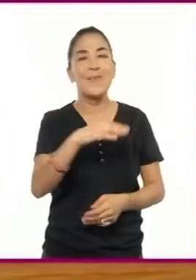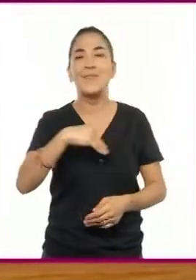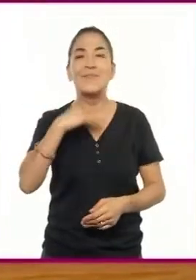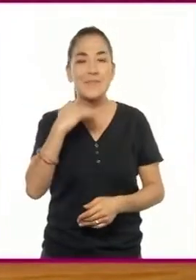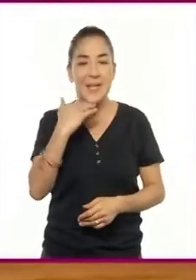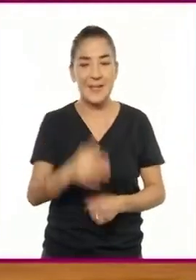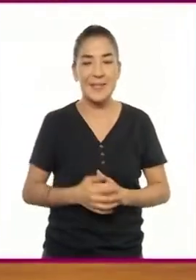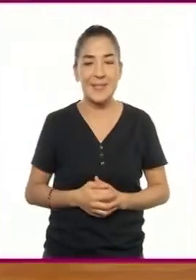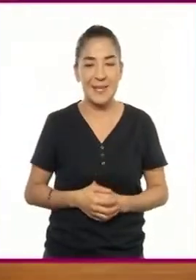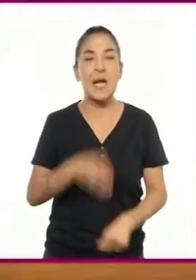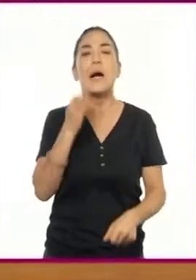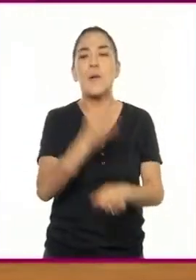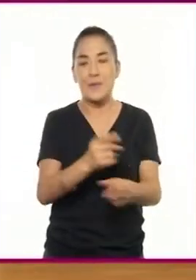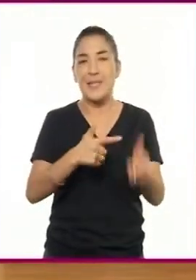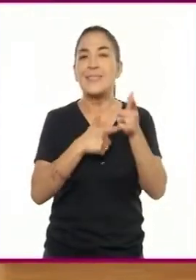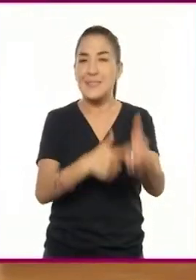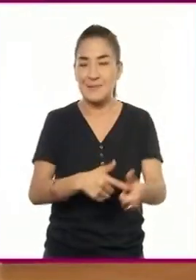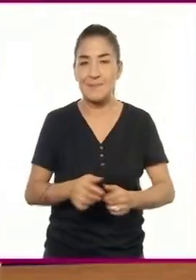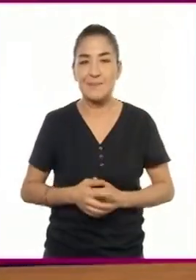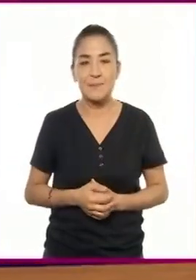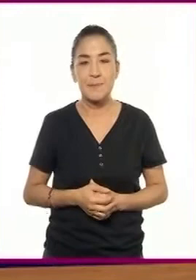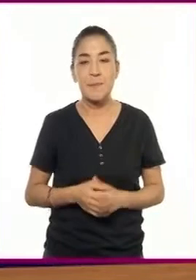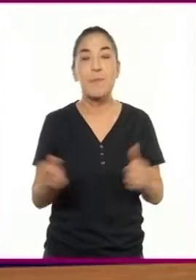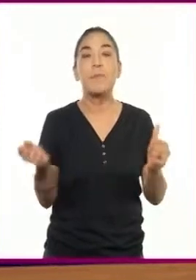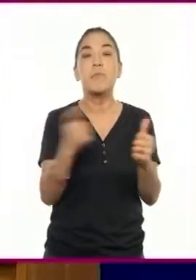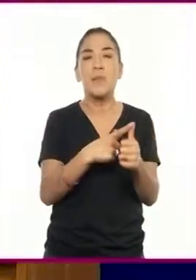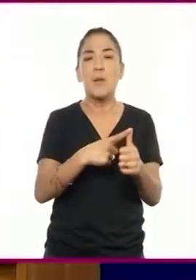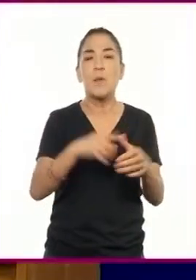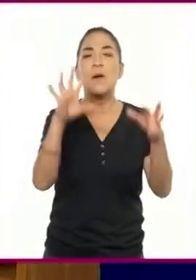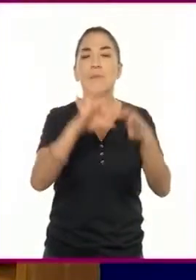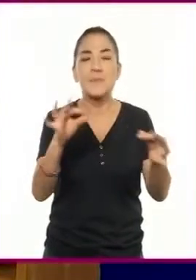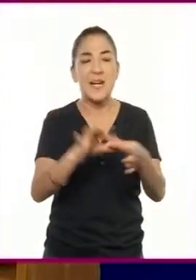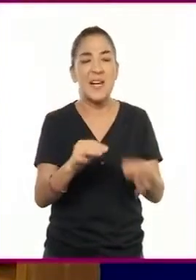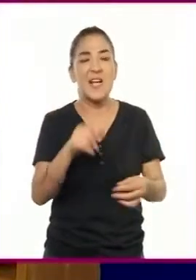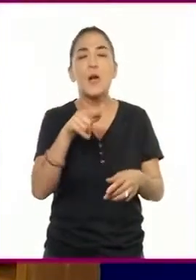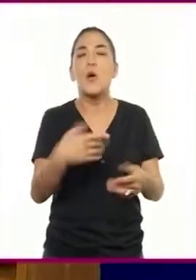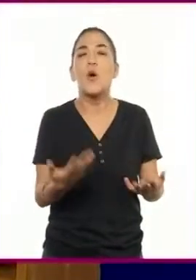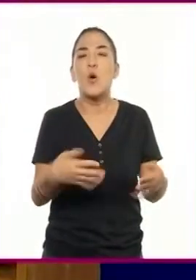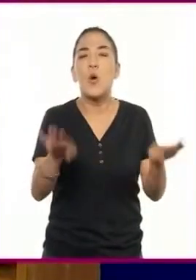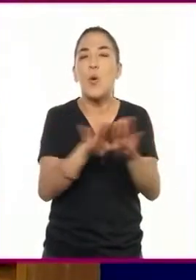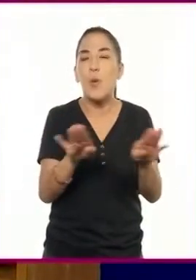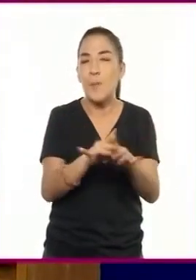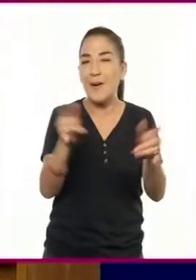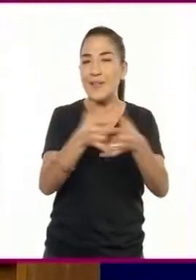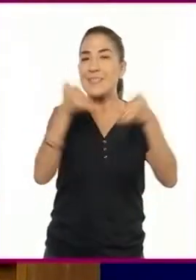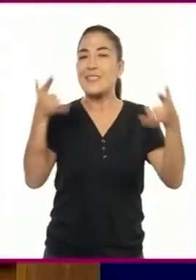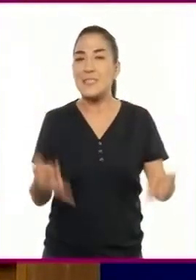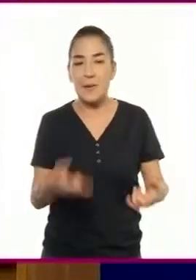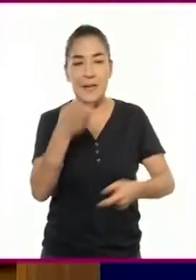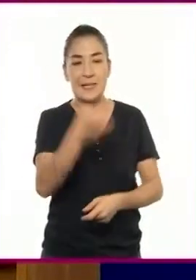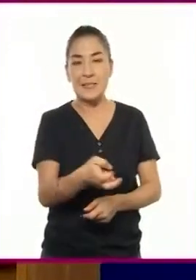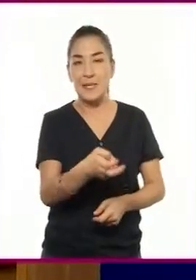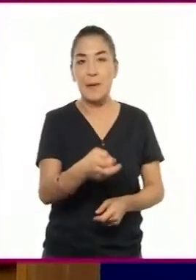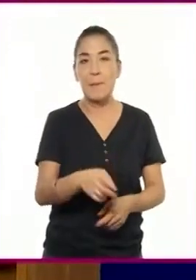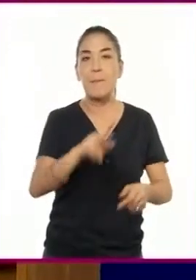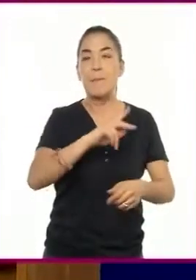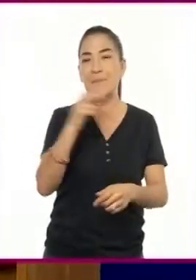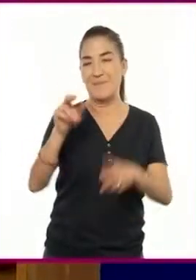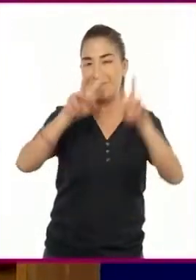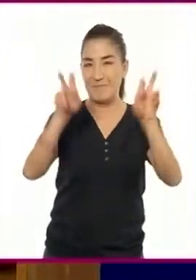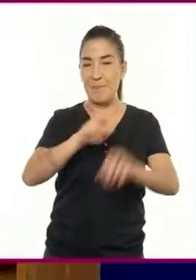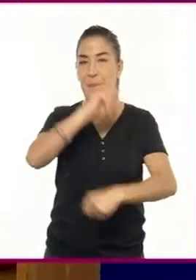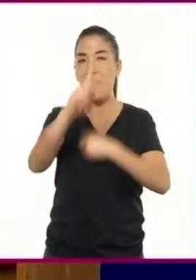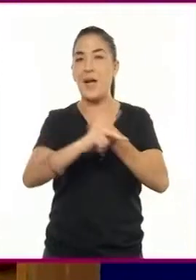Adelante, estamos listos. Primero, les contaré de qué va la historia El País Donde Nunca Se Muere.